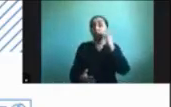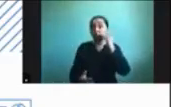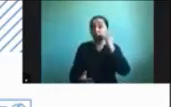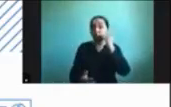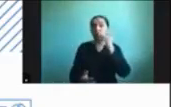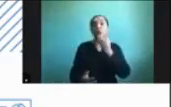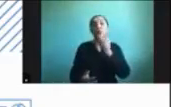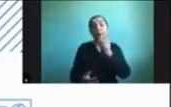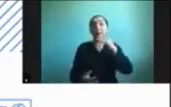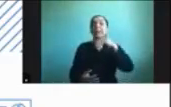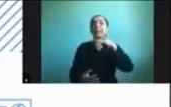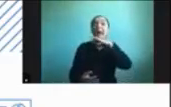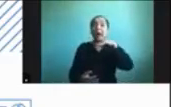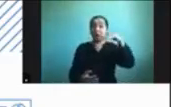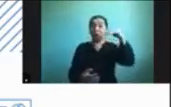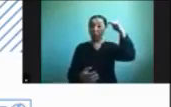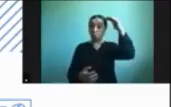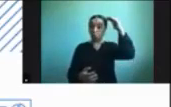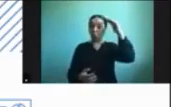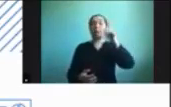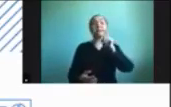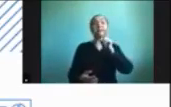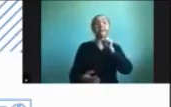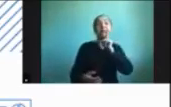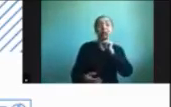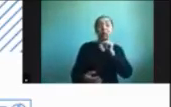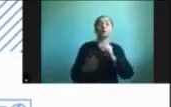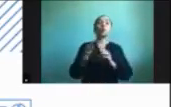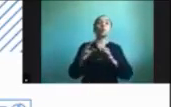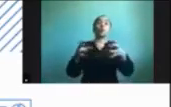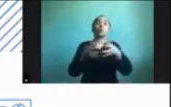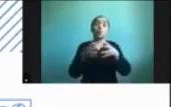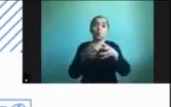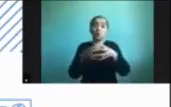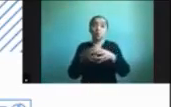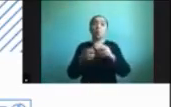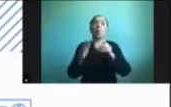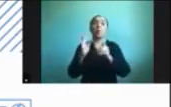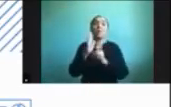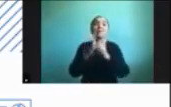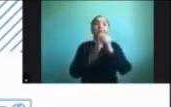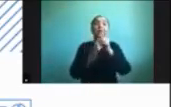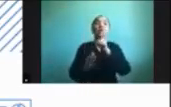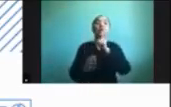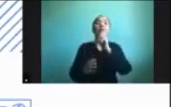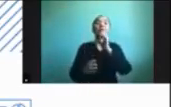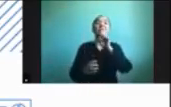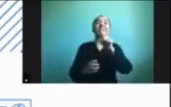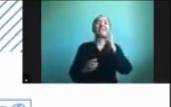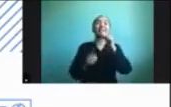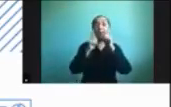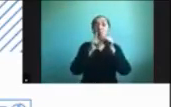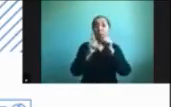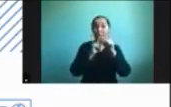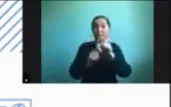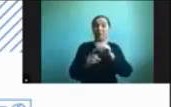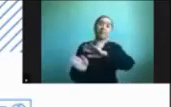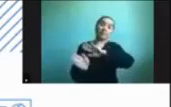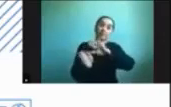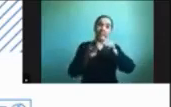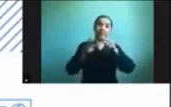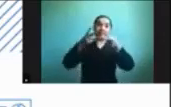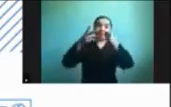También contamos con un equipo de desarrollo de test, llamado CDTest. Hay una tercera área, que es el área de educación